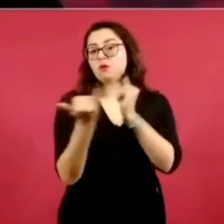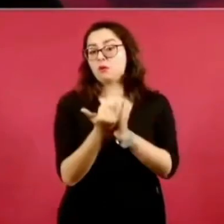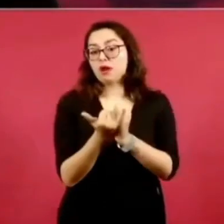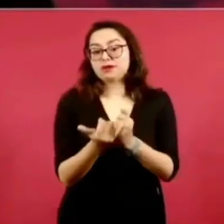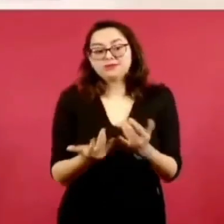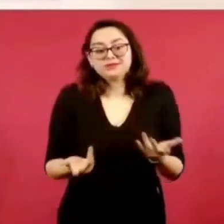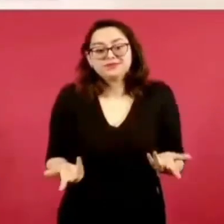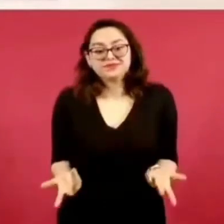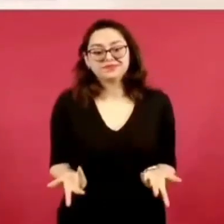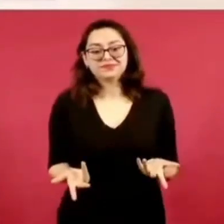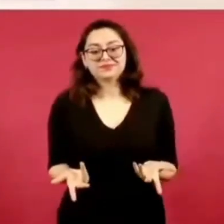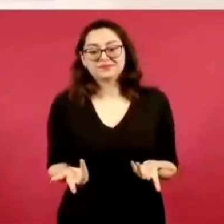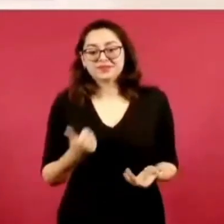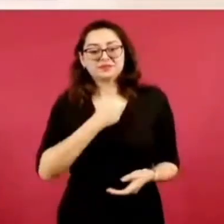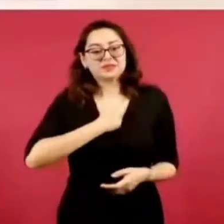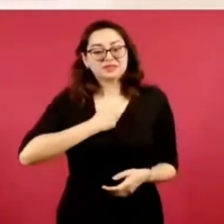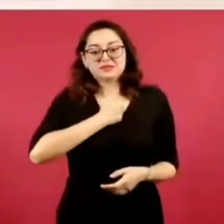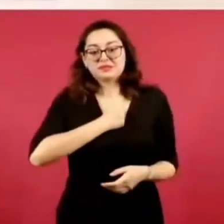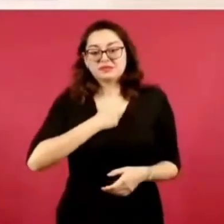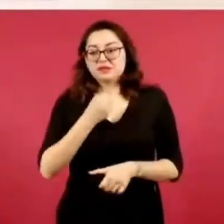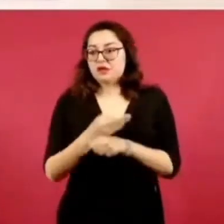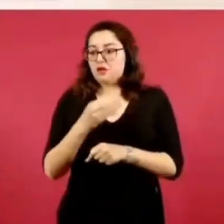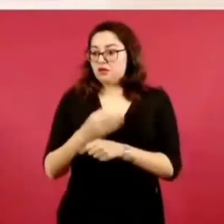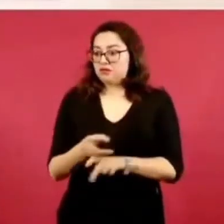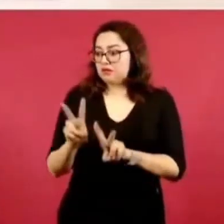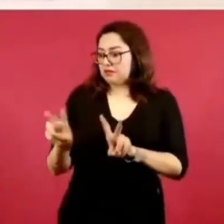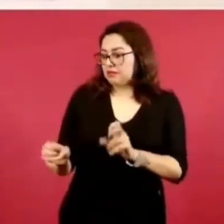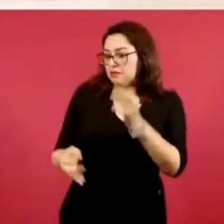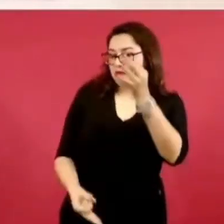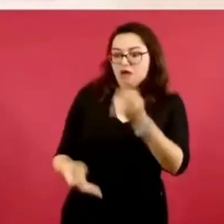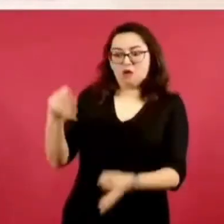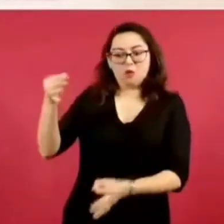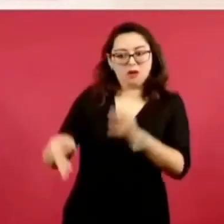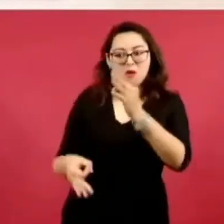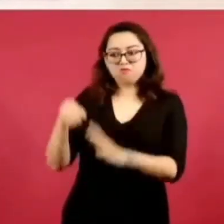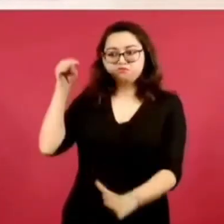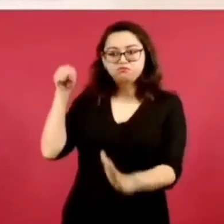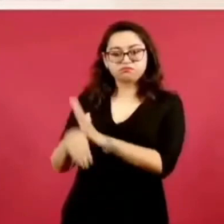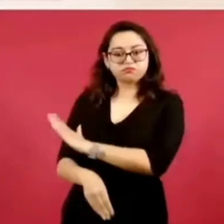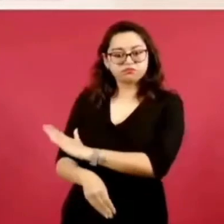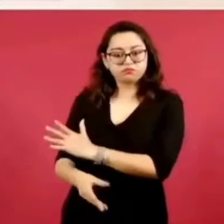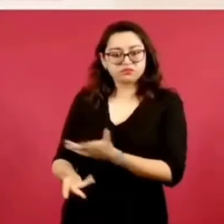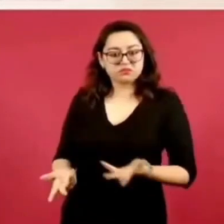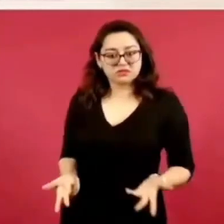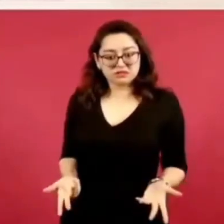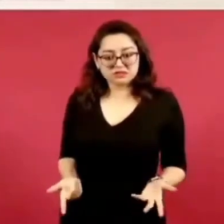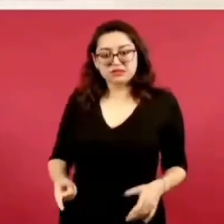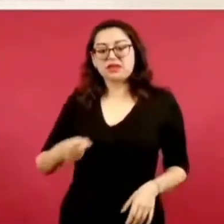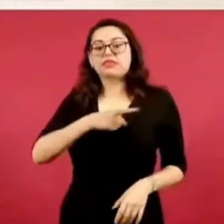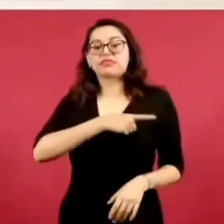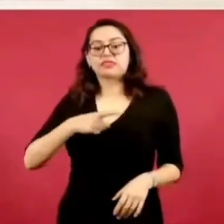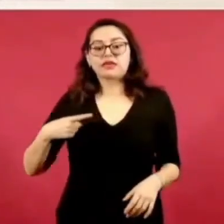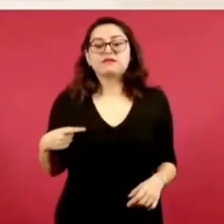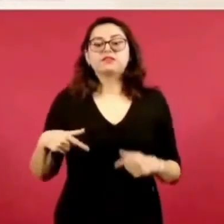Continuar denunciándolo y buscar una salida,